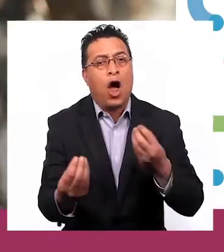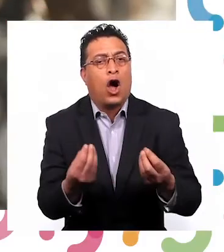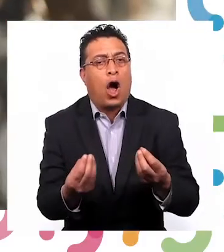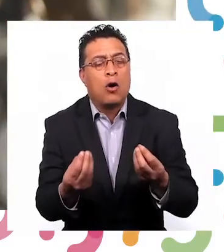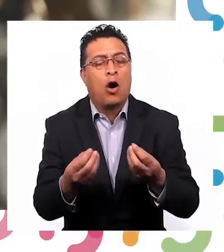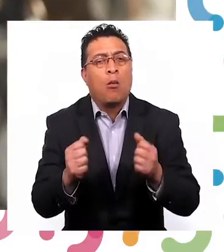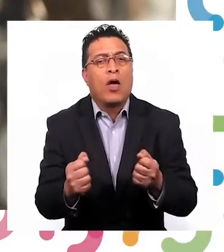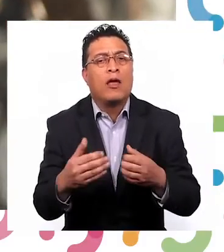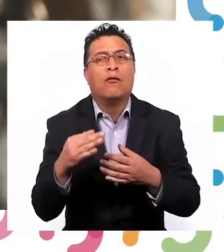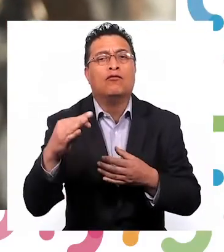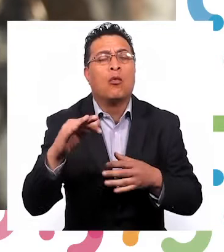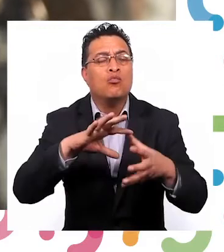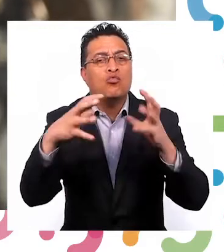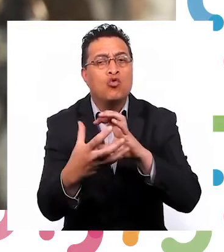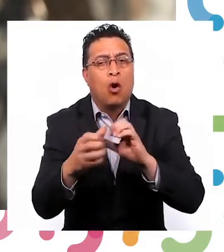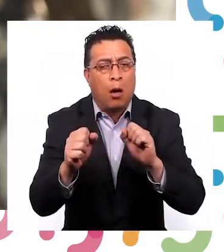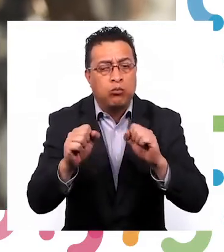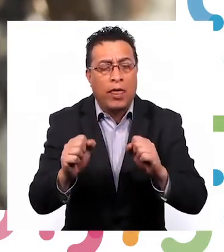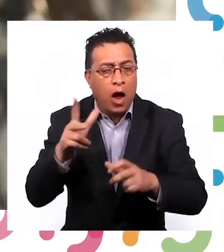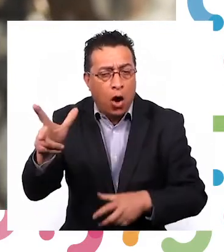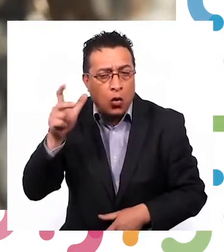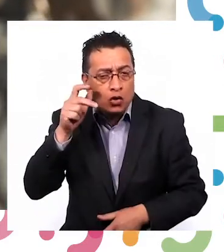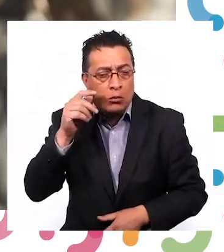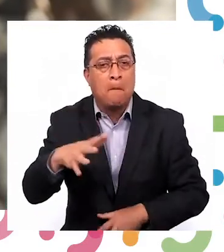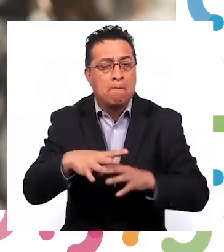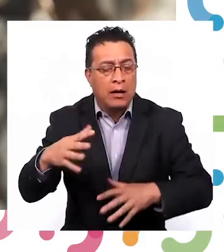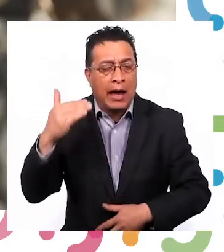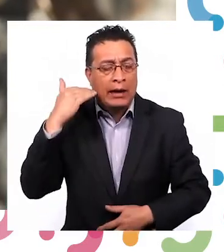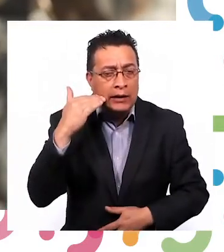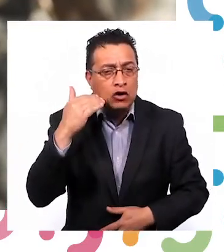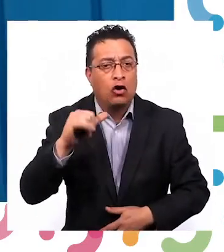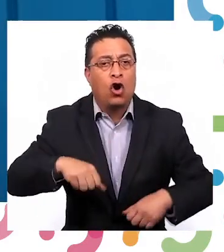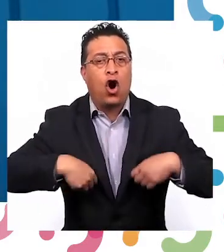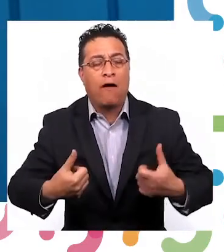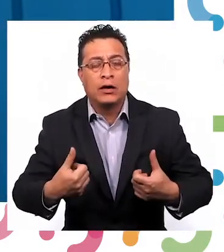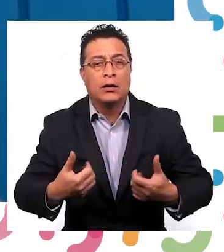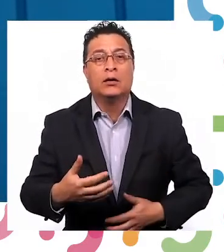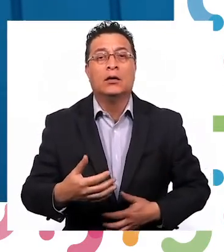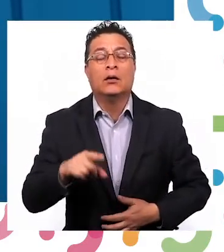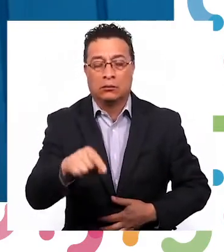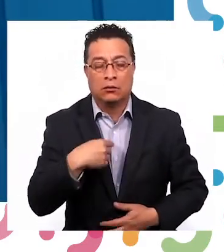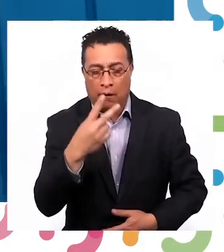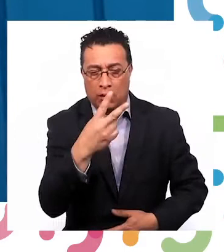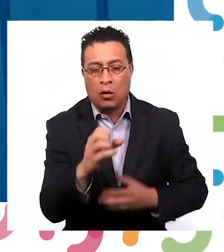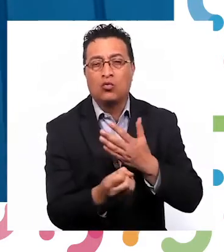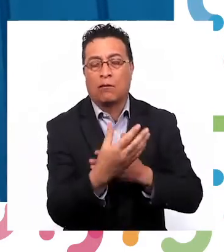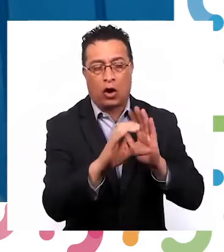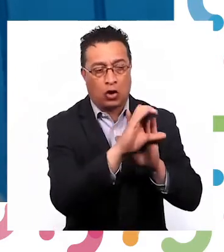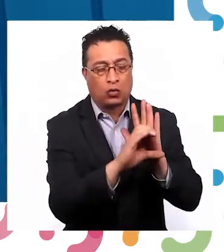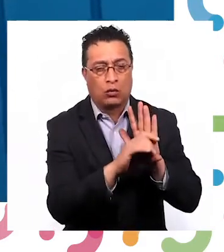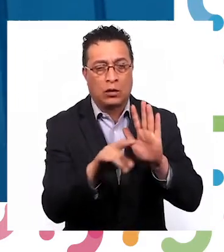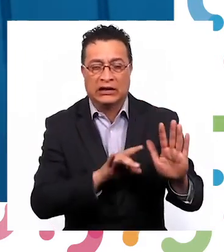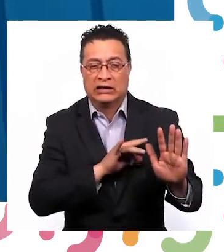¿Cómo sería el mundo si escucháramos más a los niños, niñas y adolescentes? Yo veo la nueva constitución como la oportunidad